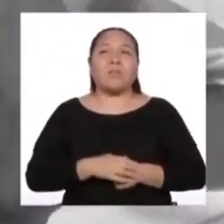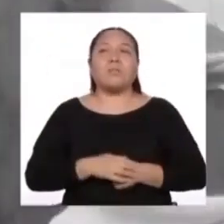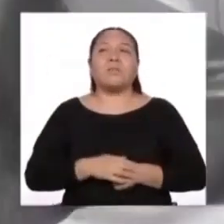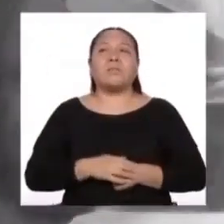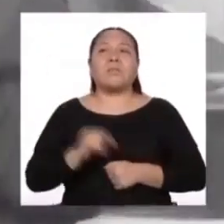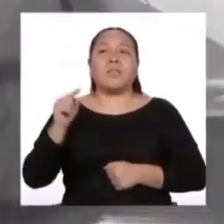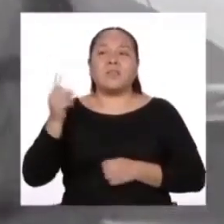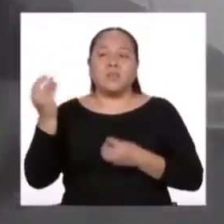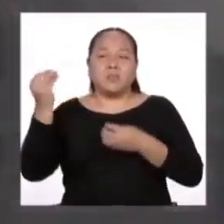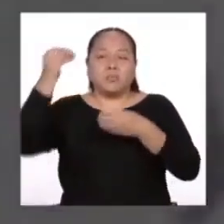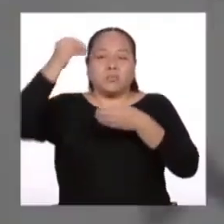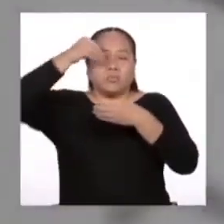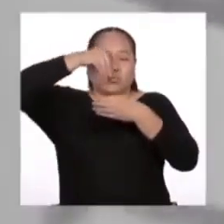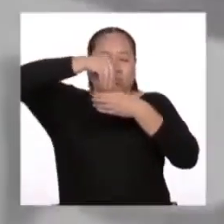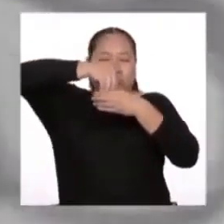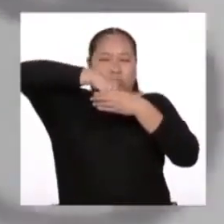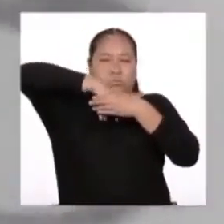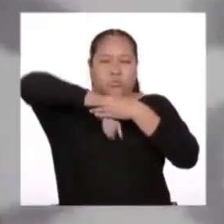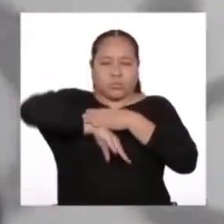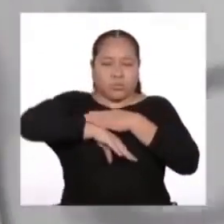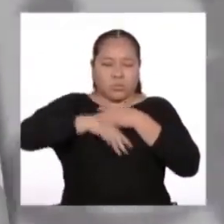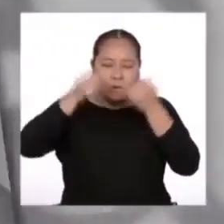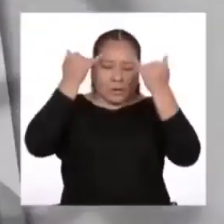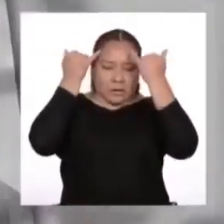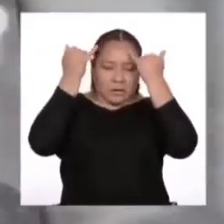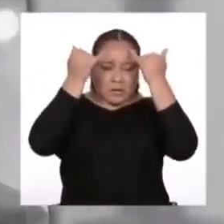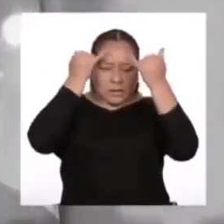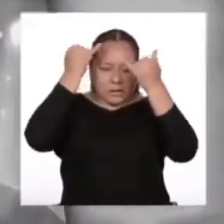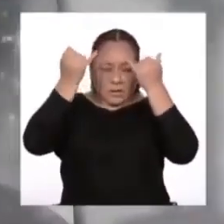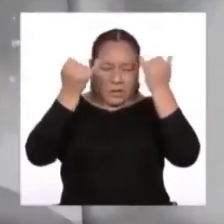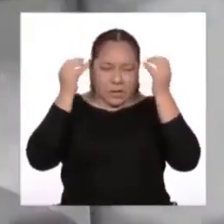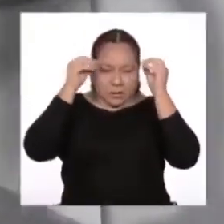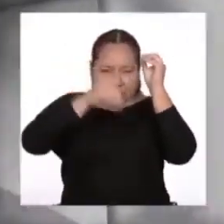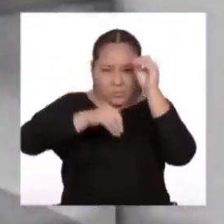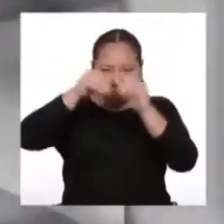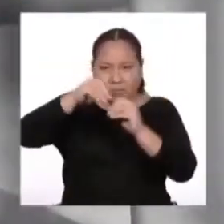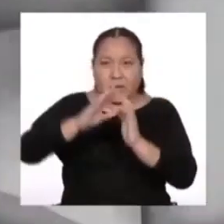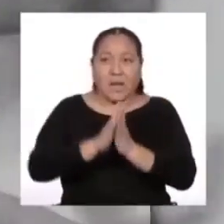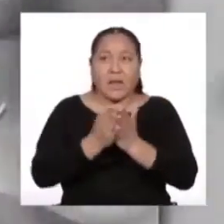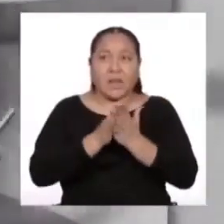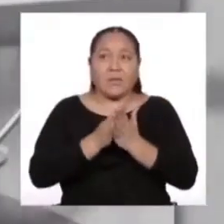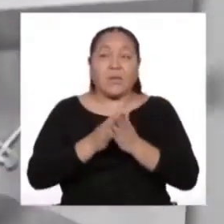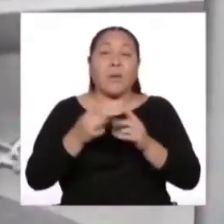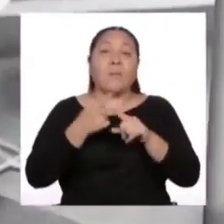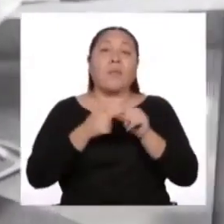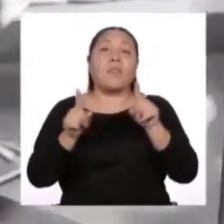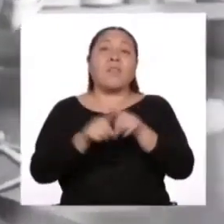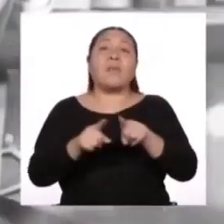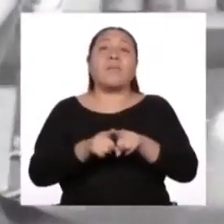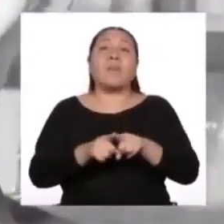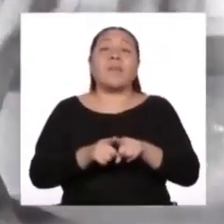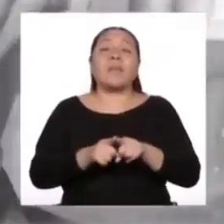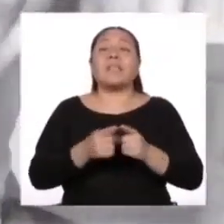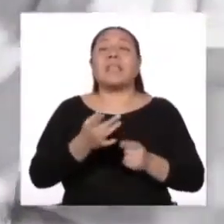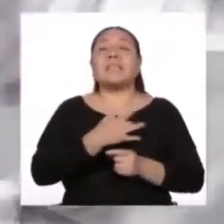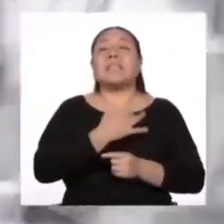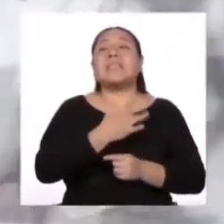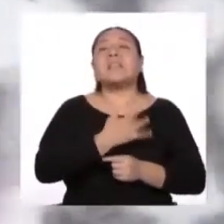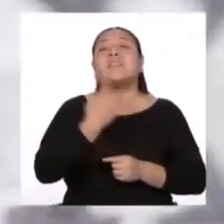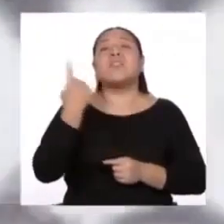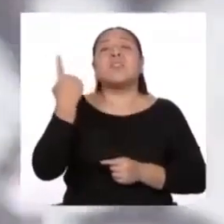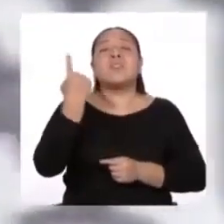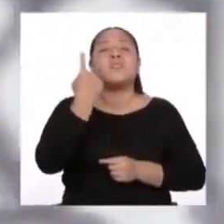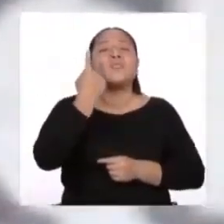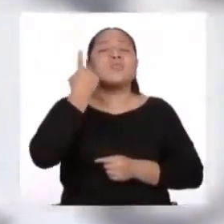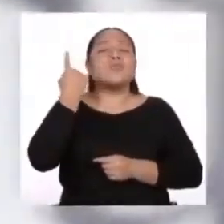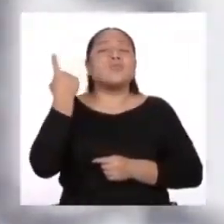imbuido de algo existencial al libro. Pero también el hecho y la sensación de la soledad y